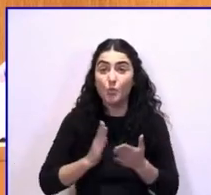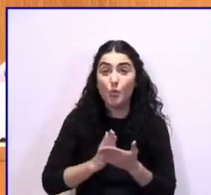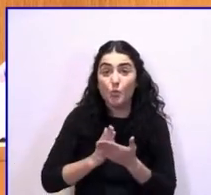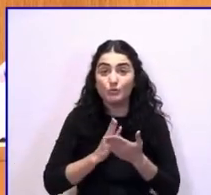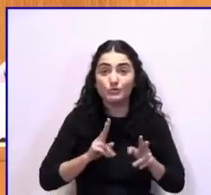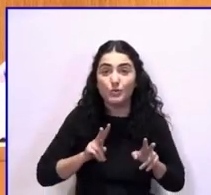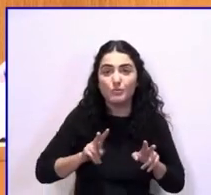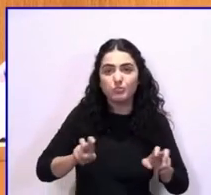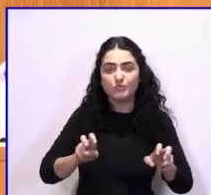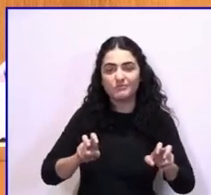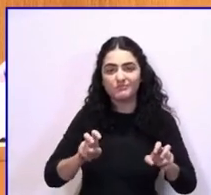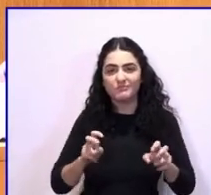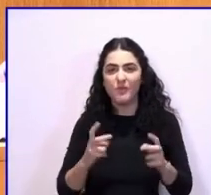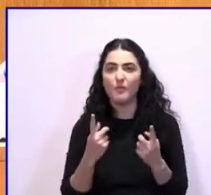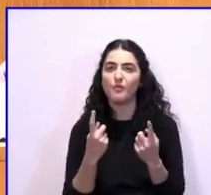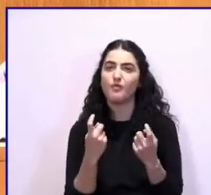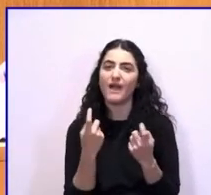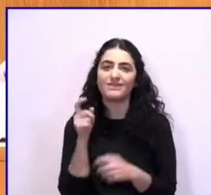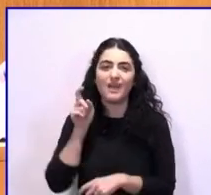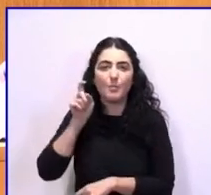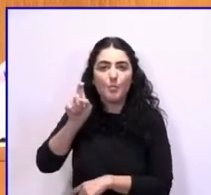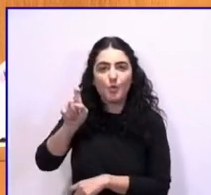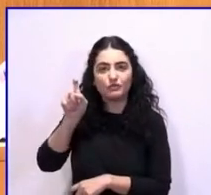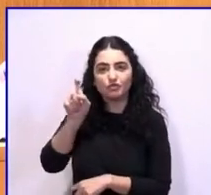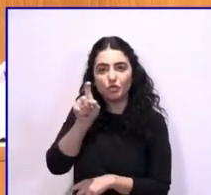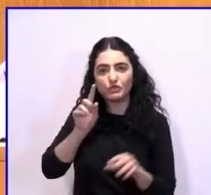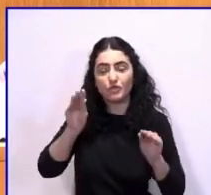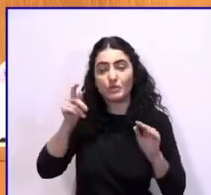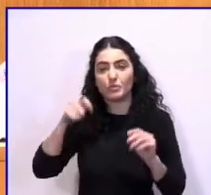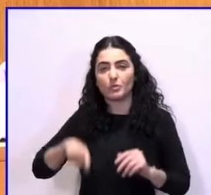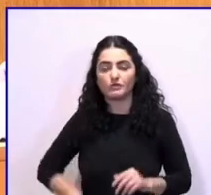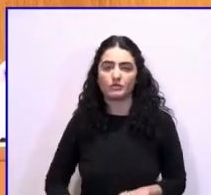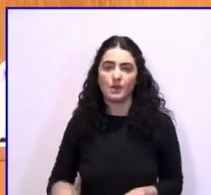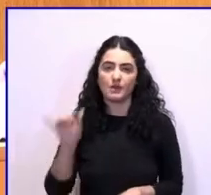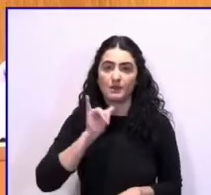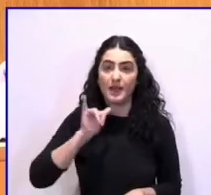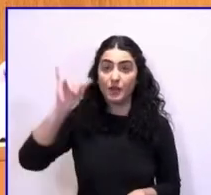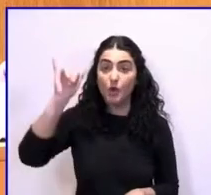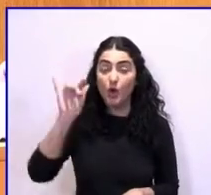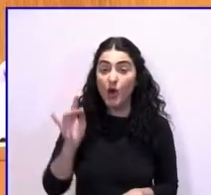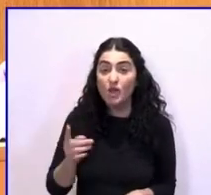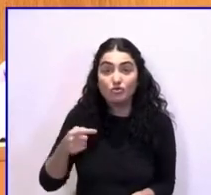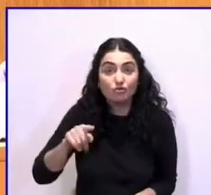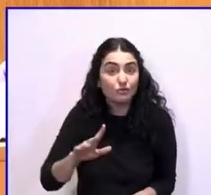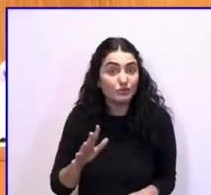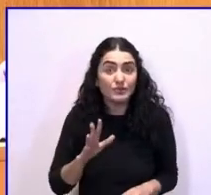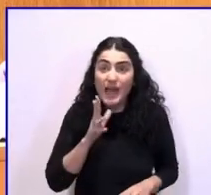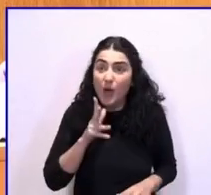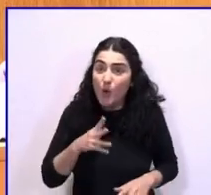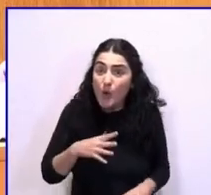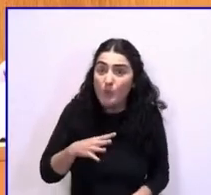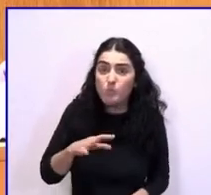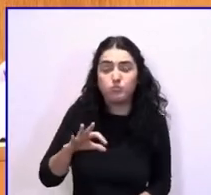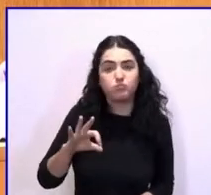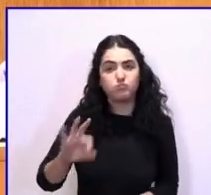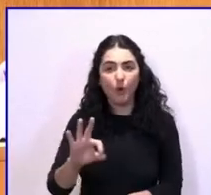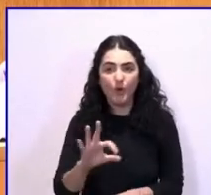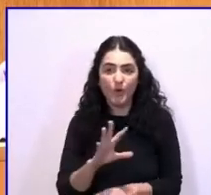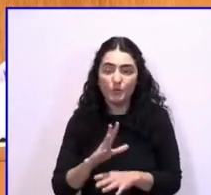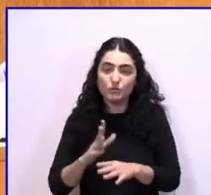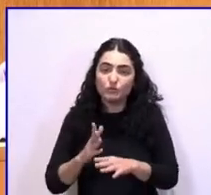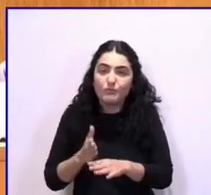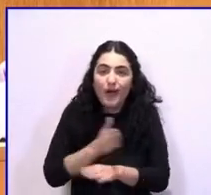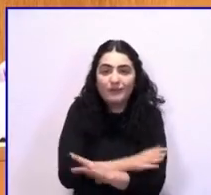de profesorado de formación profesional en La Rioja. Estamos a tiempo ahora mismo de anticiparnos, estamos